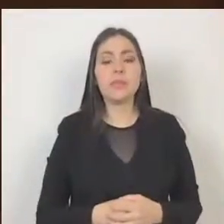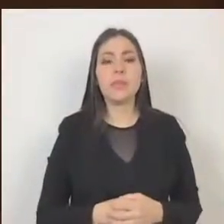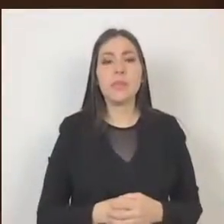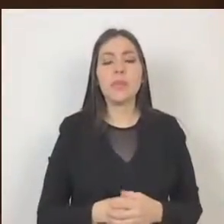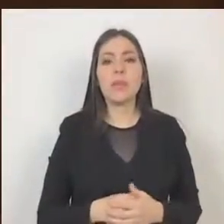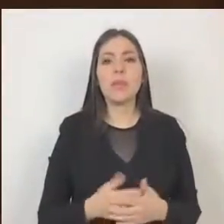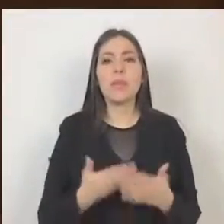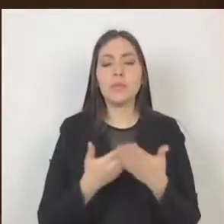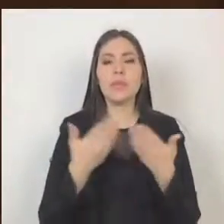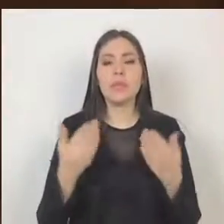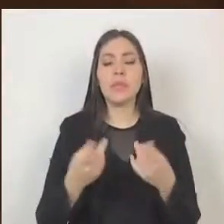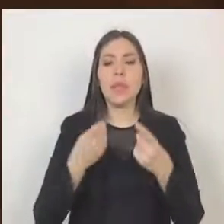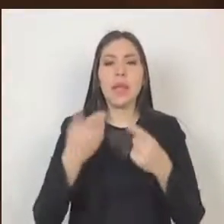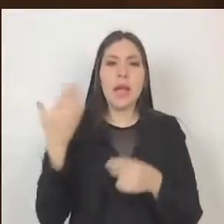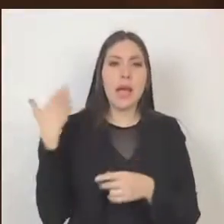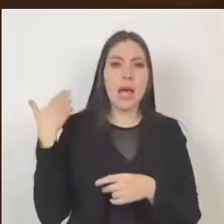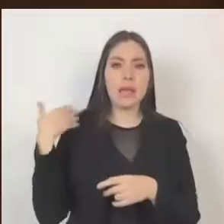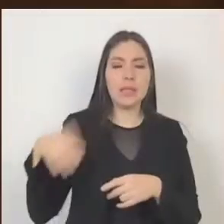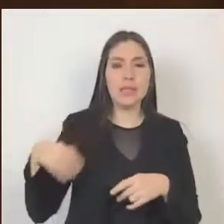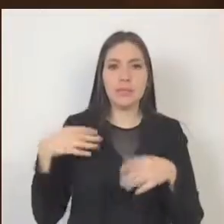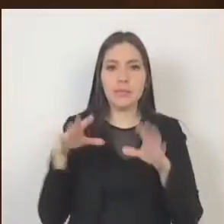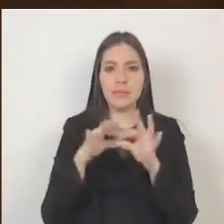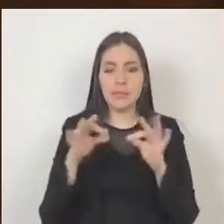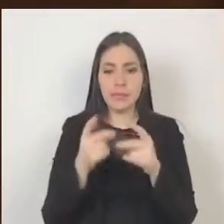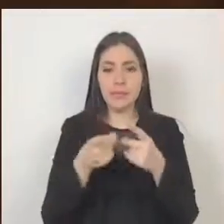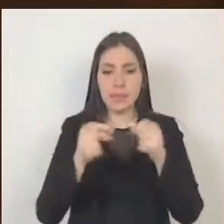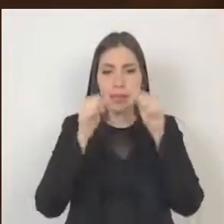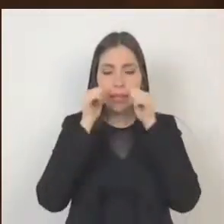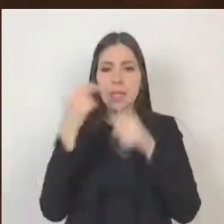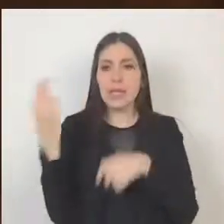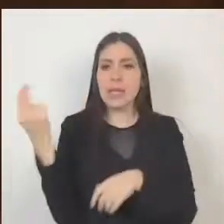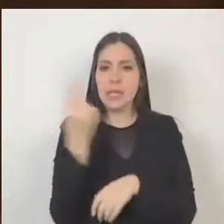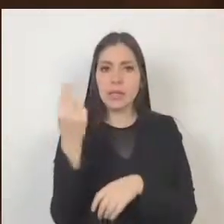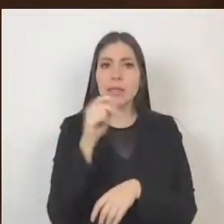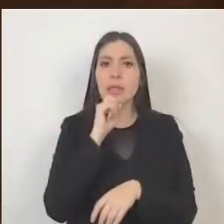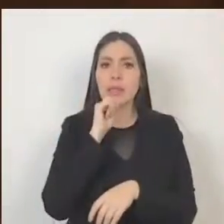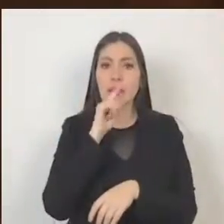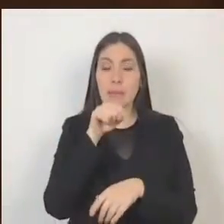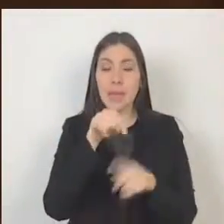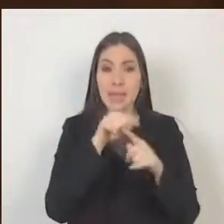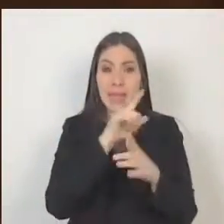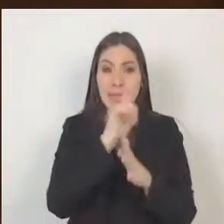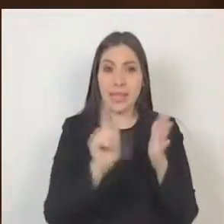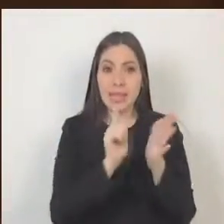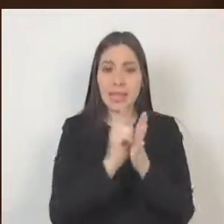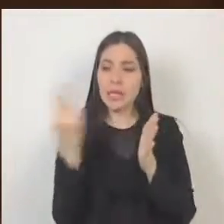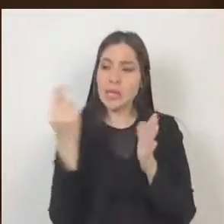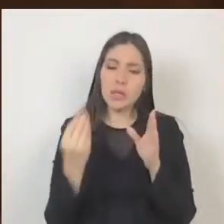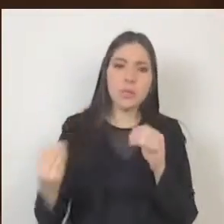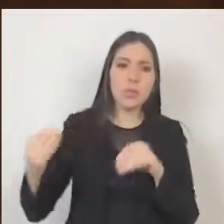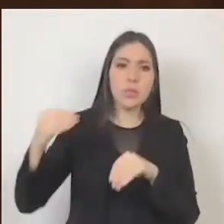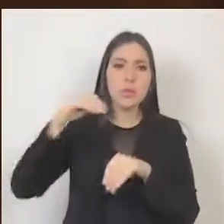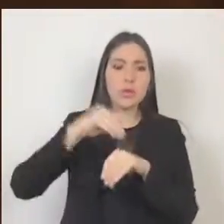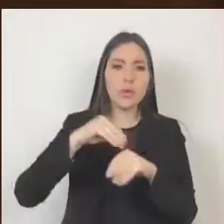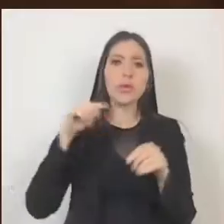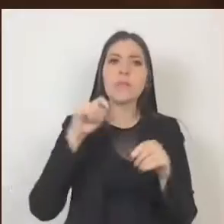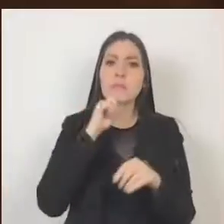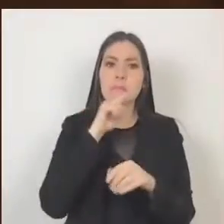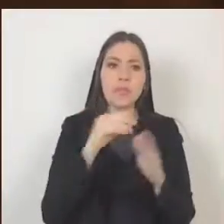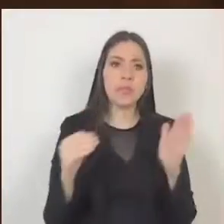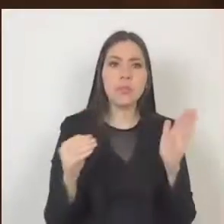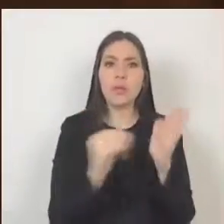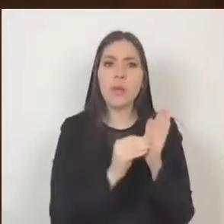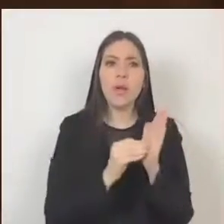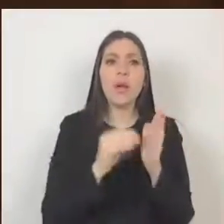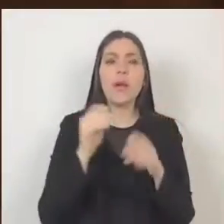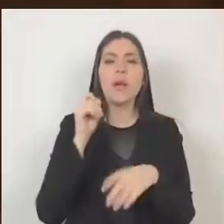consideraciones anteriores, se estima necesario incorporar a esa norma la forma de violencia económica, a efecto de